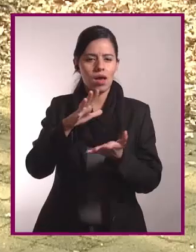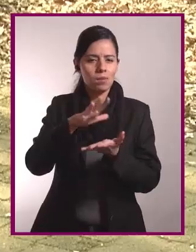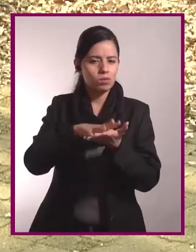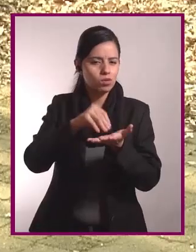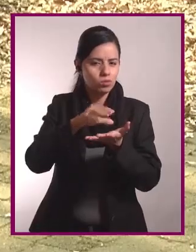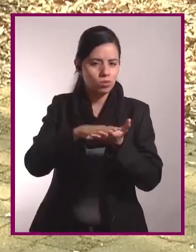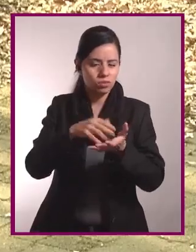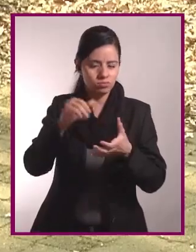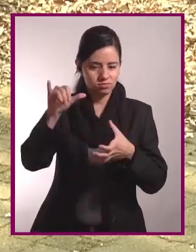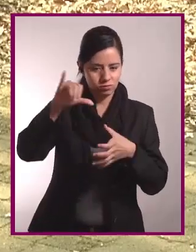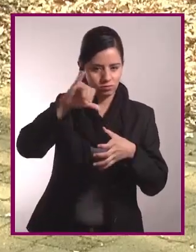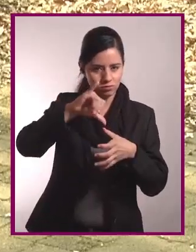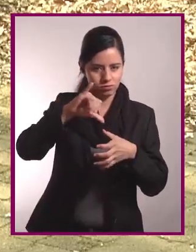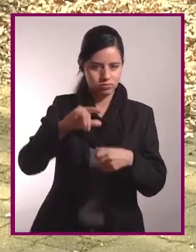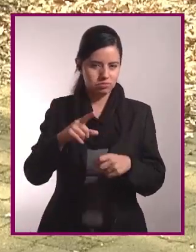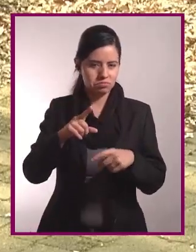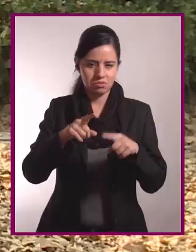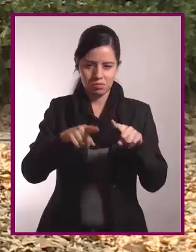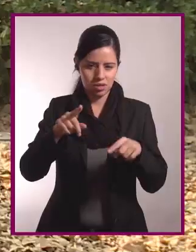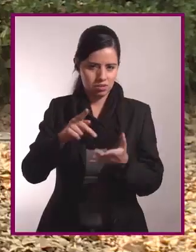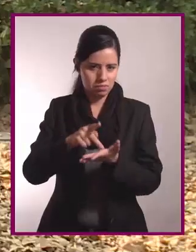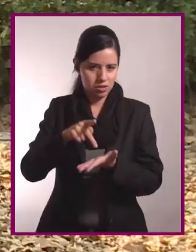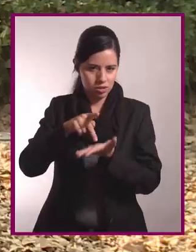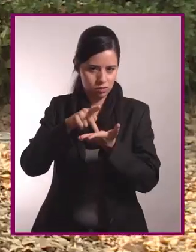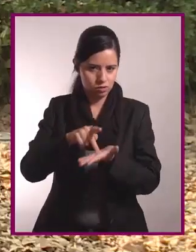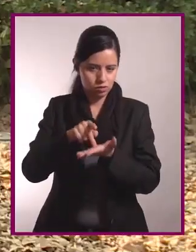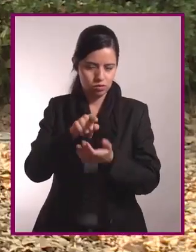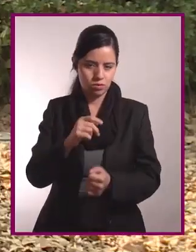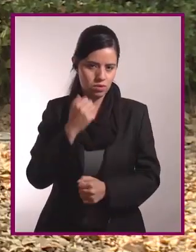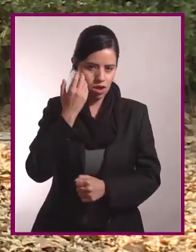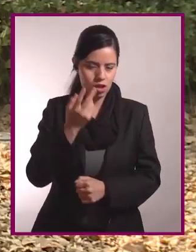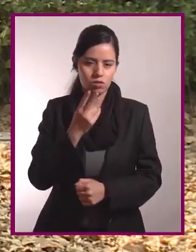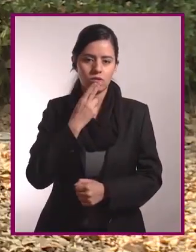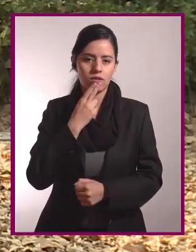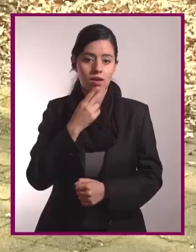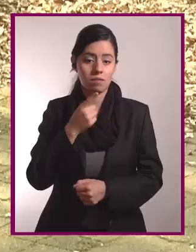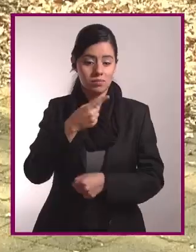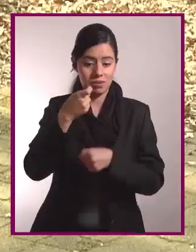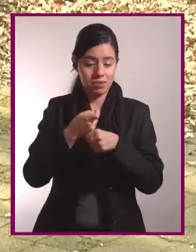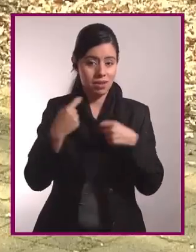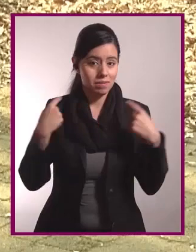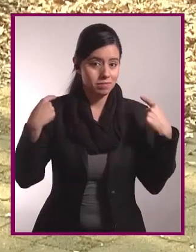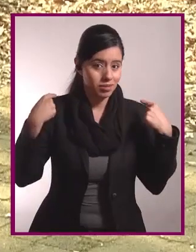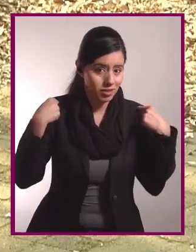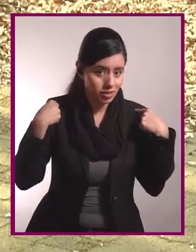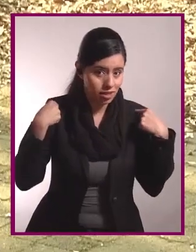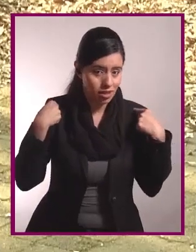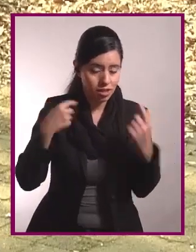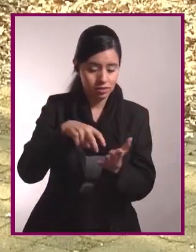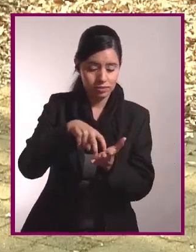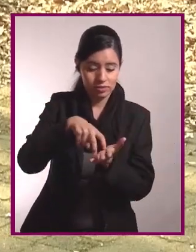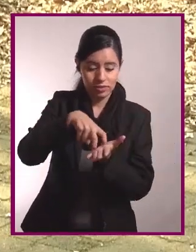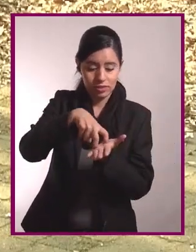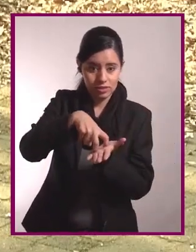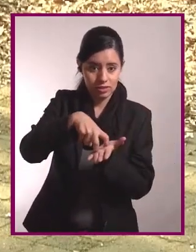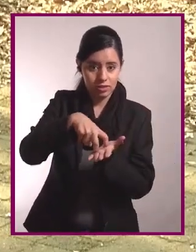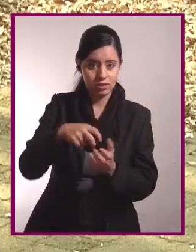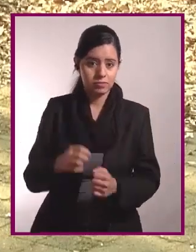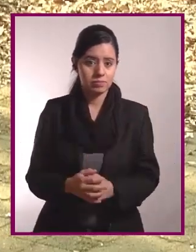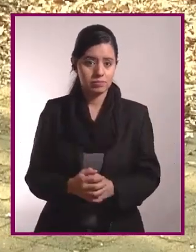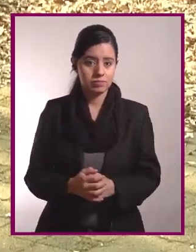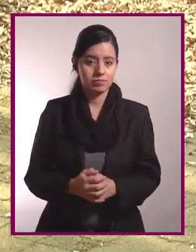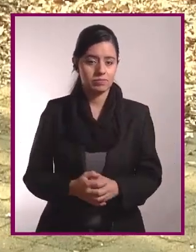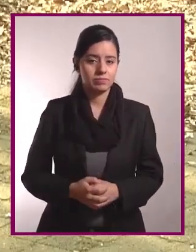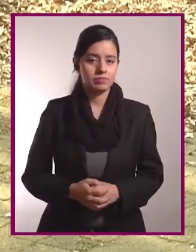utilizar. Bueno, el primer ejercicio vamos a trabajar la espalda. Flexionamos un poco las rodillas, extendemos los brazos